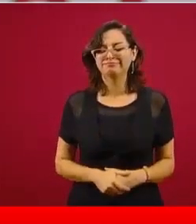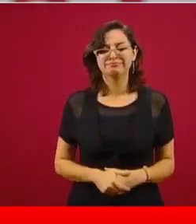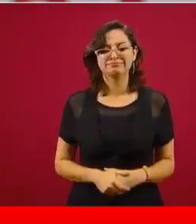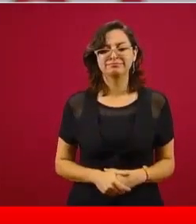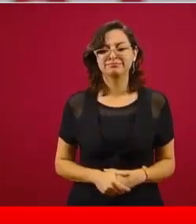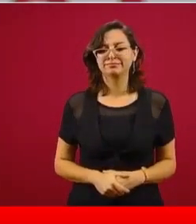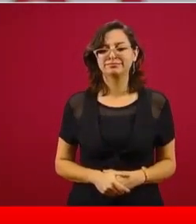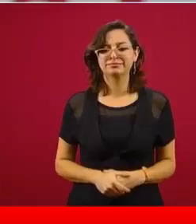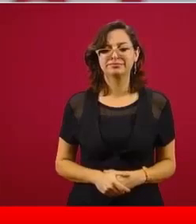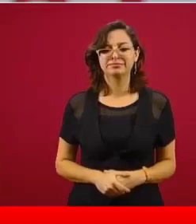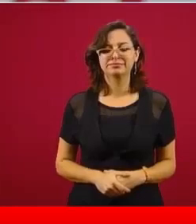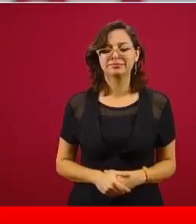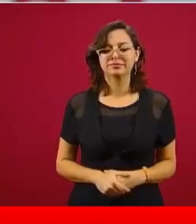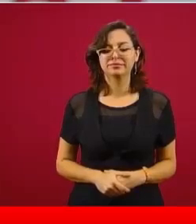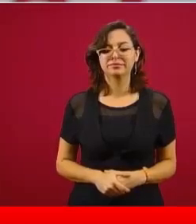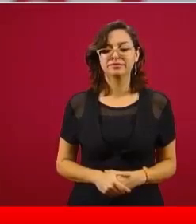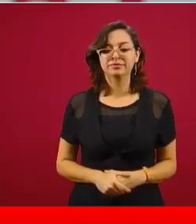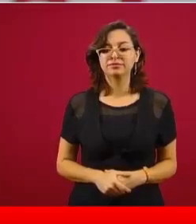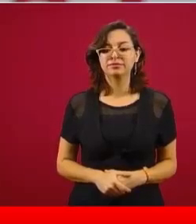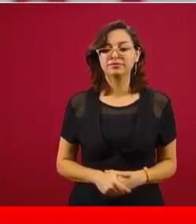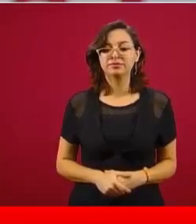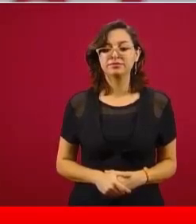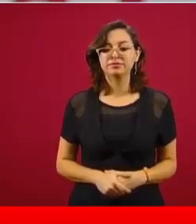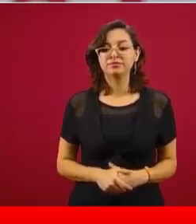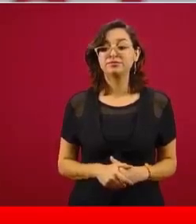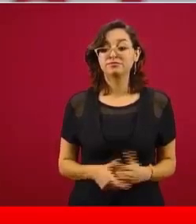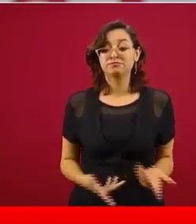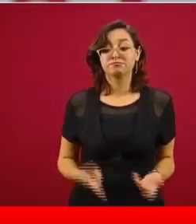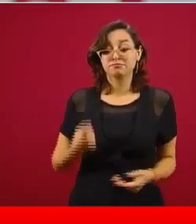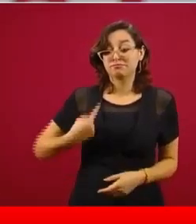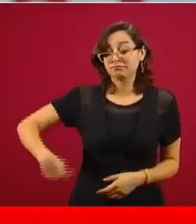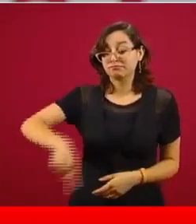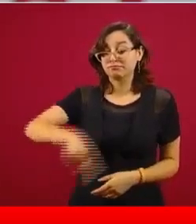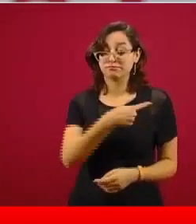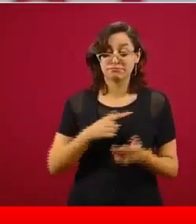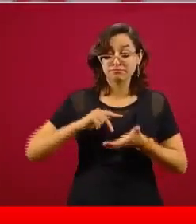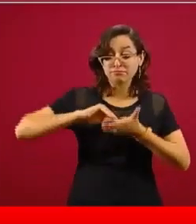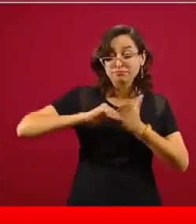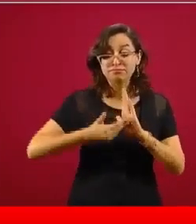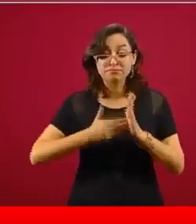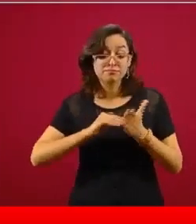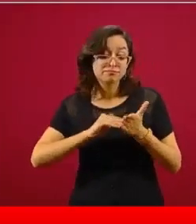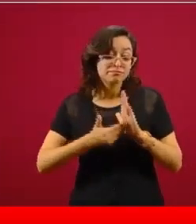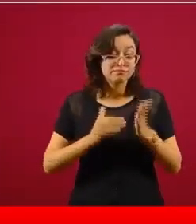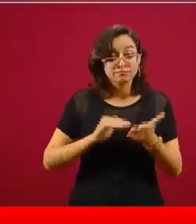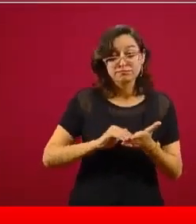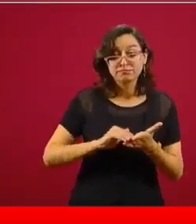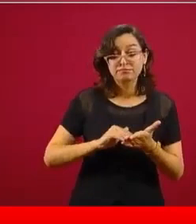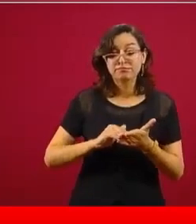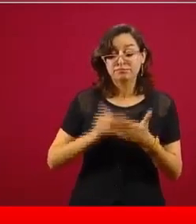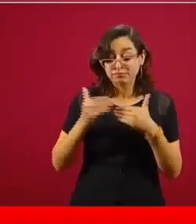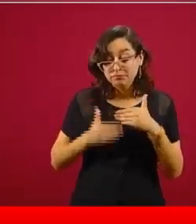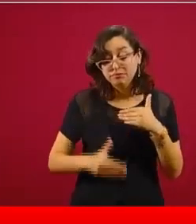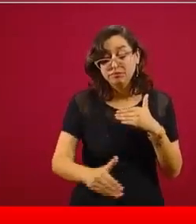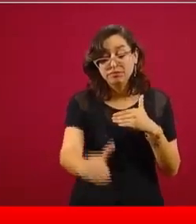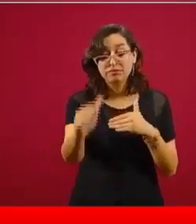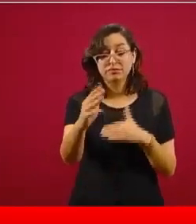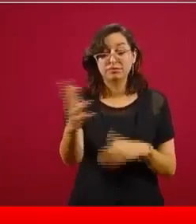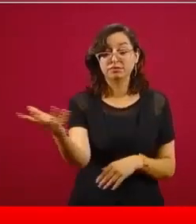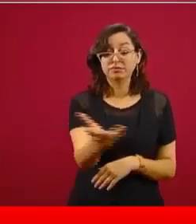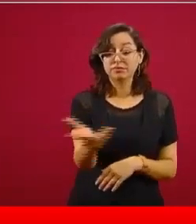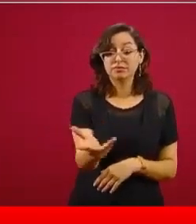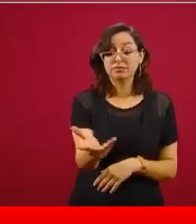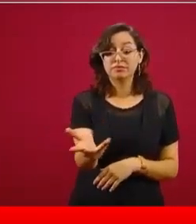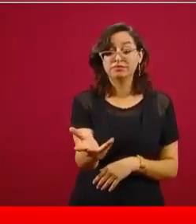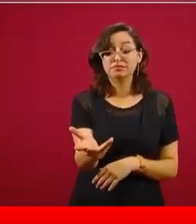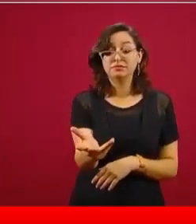la estrategia que vamos a aplicar va